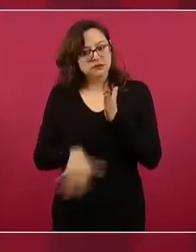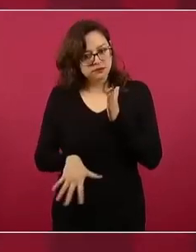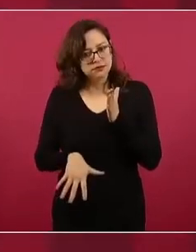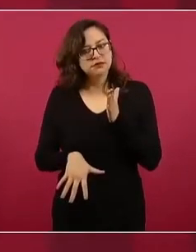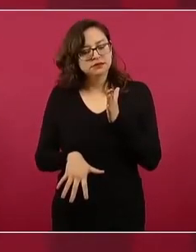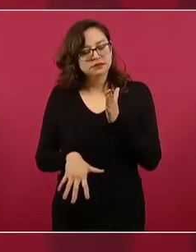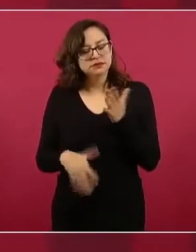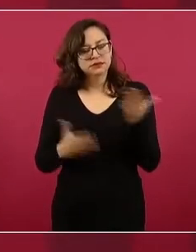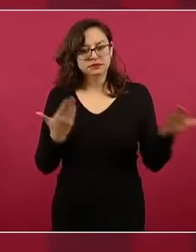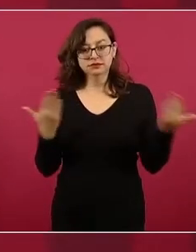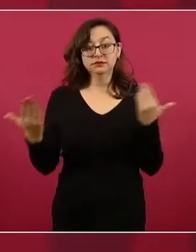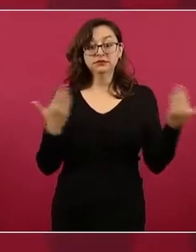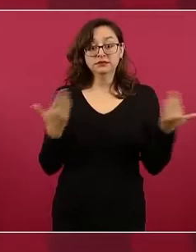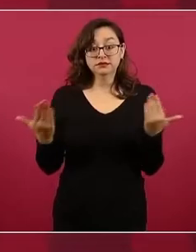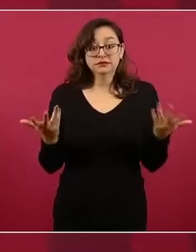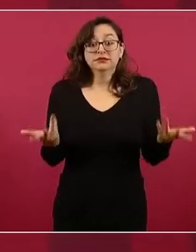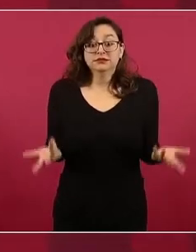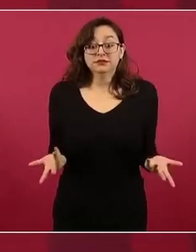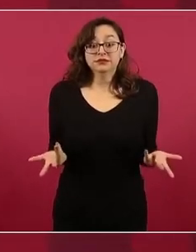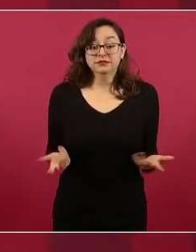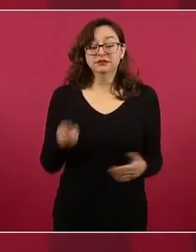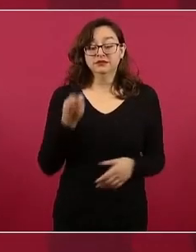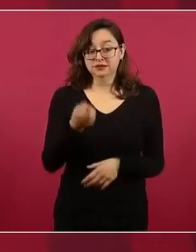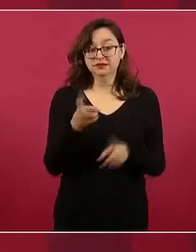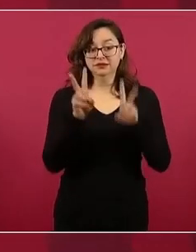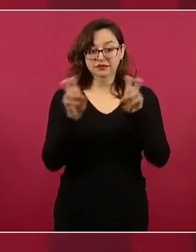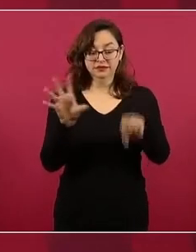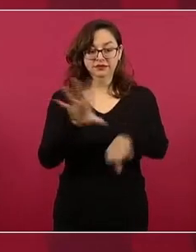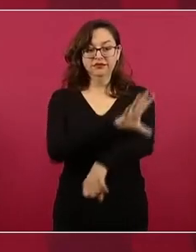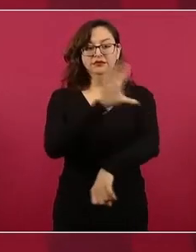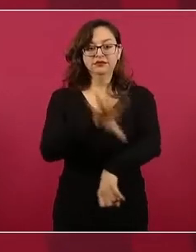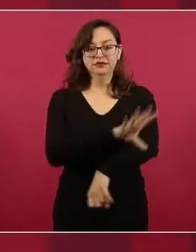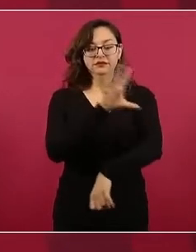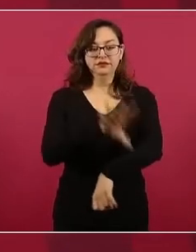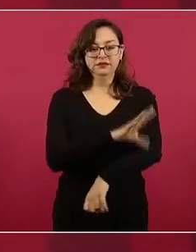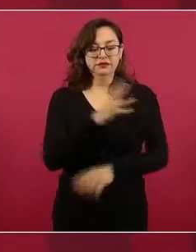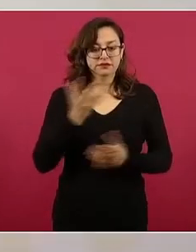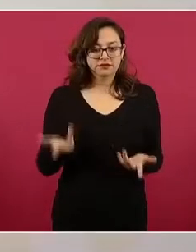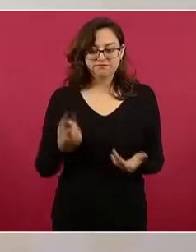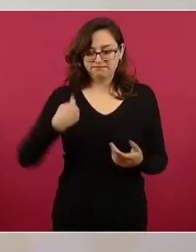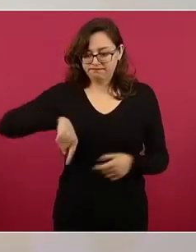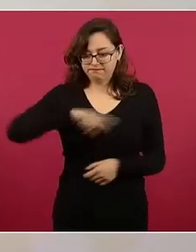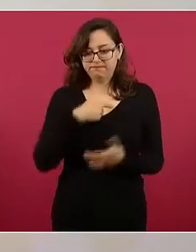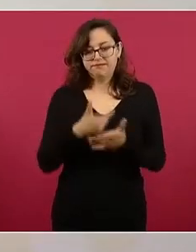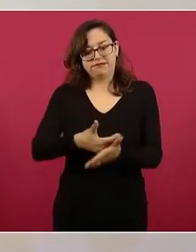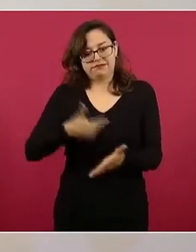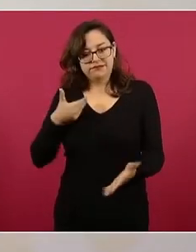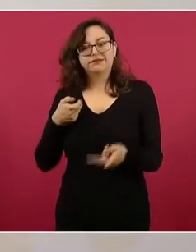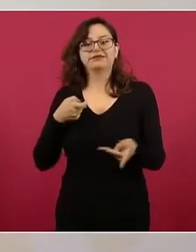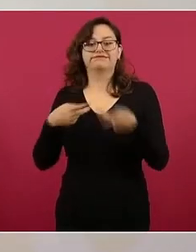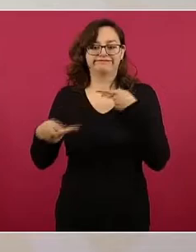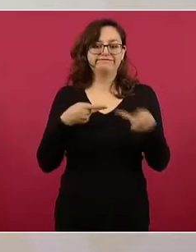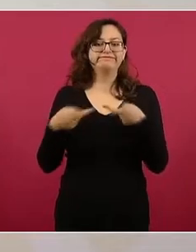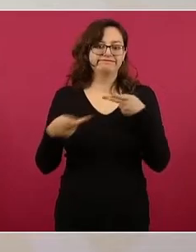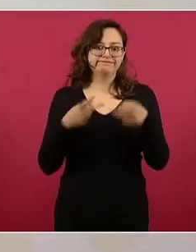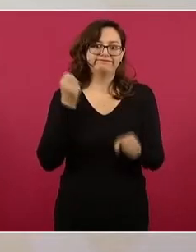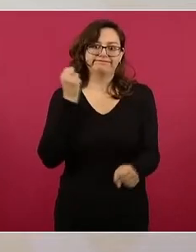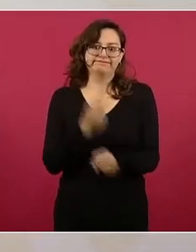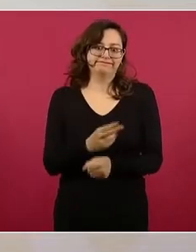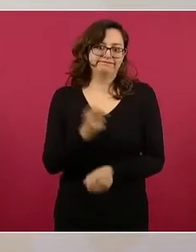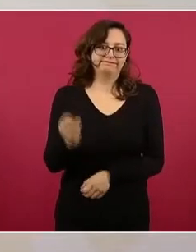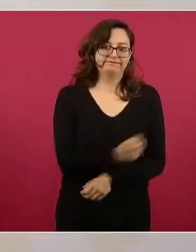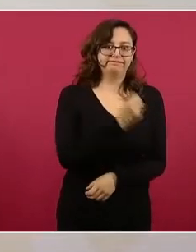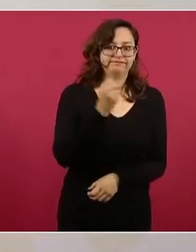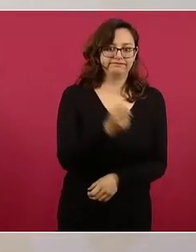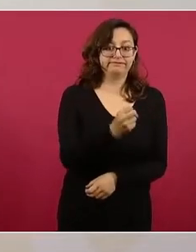eso es por lo que tiene que ver con energéticos, pero en lo que